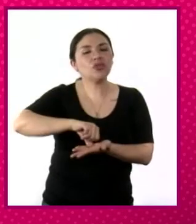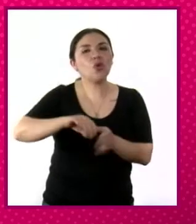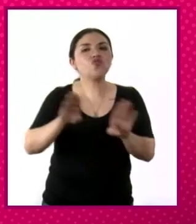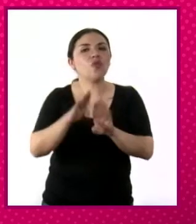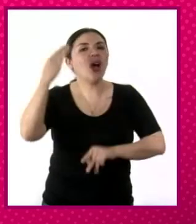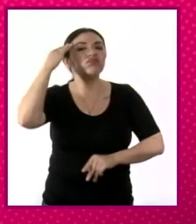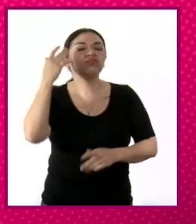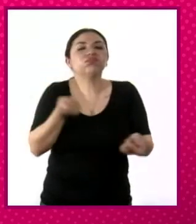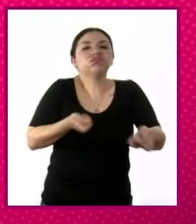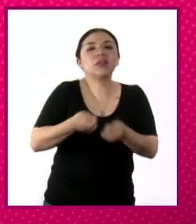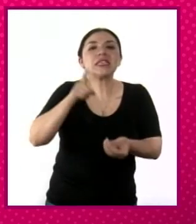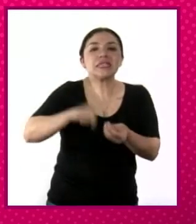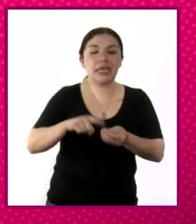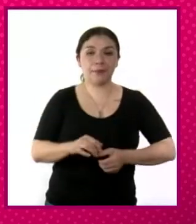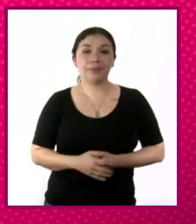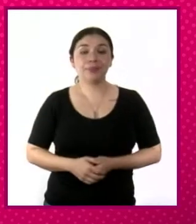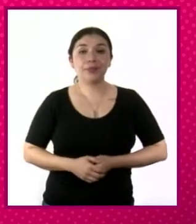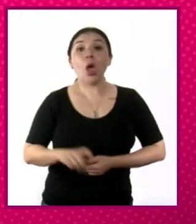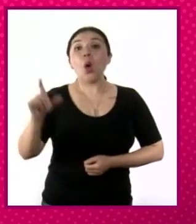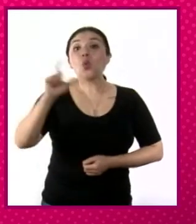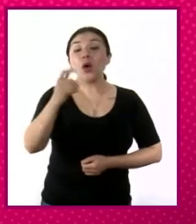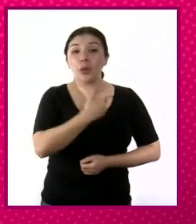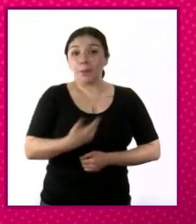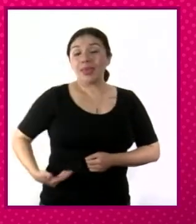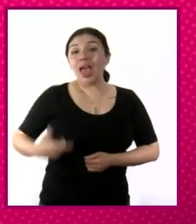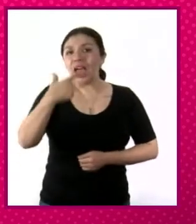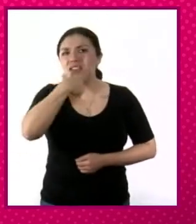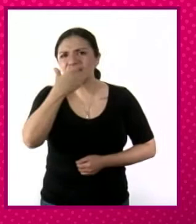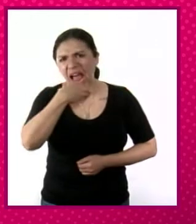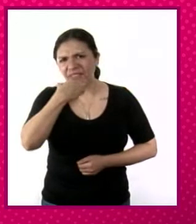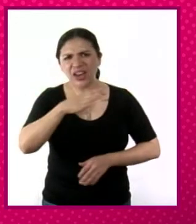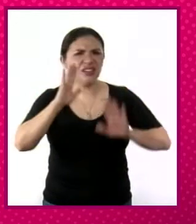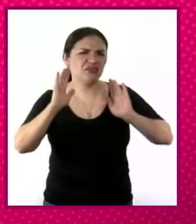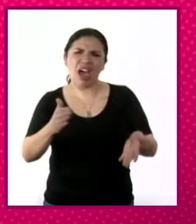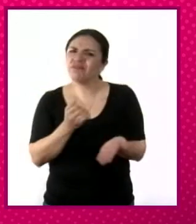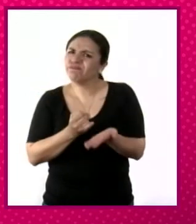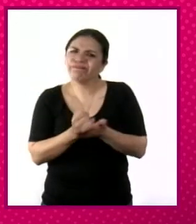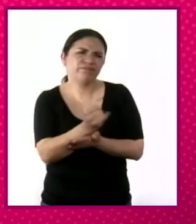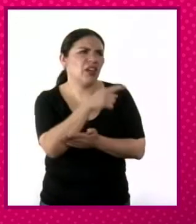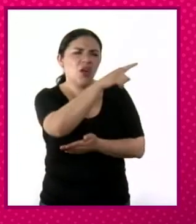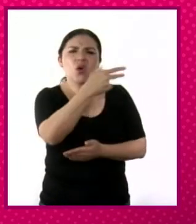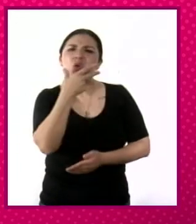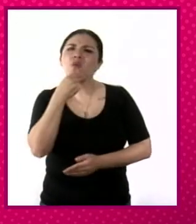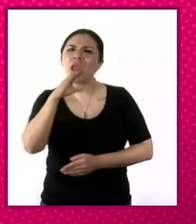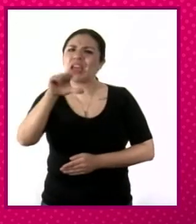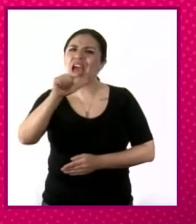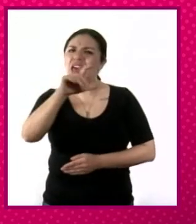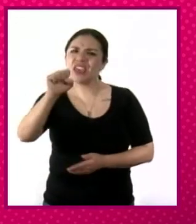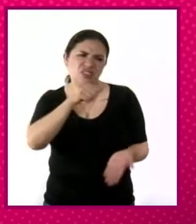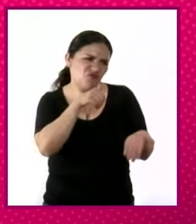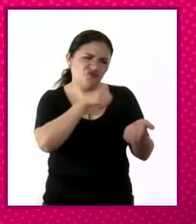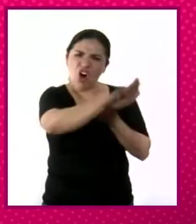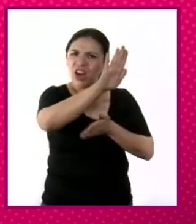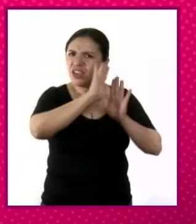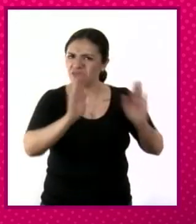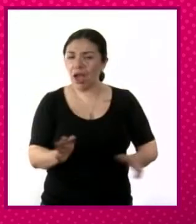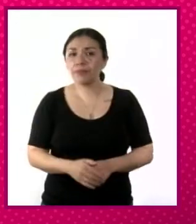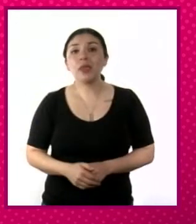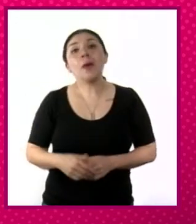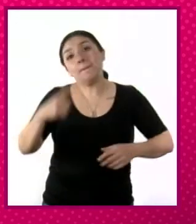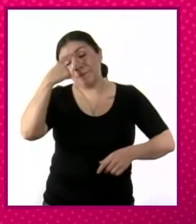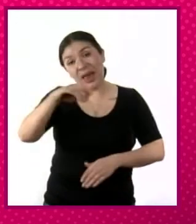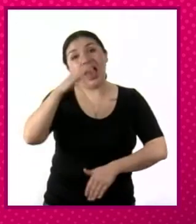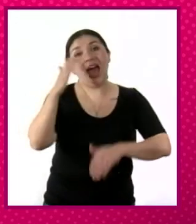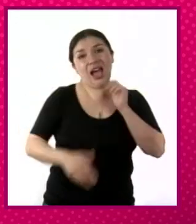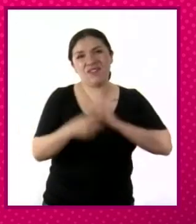poder y el mando. Cuando Cárdenas decide expulsar a Calles en 1936 y terminar con